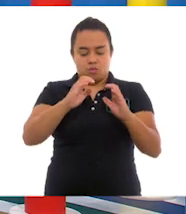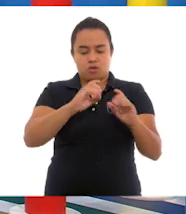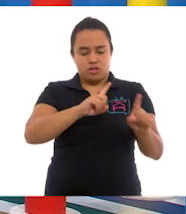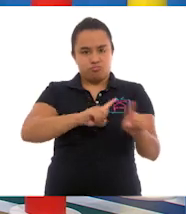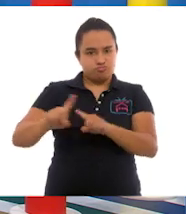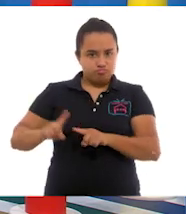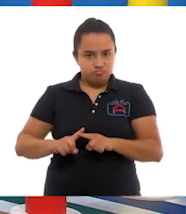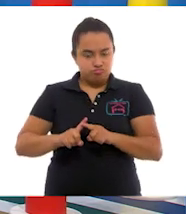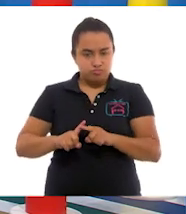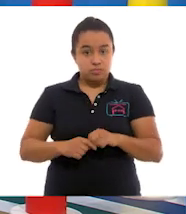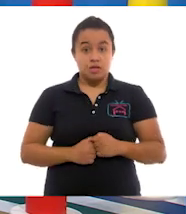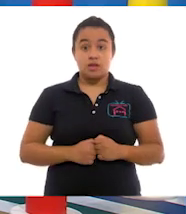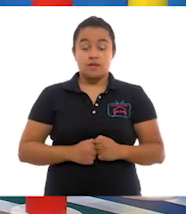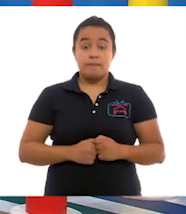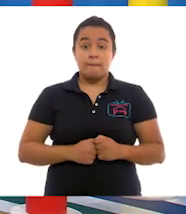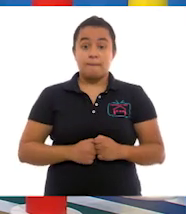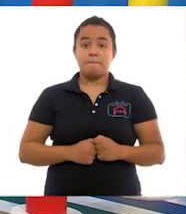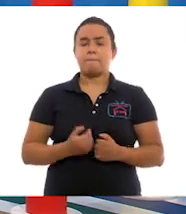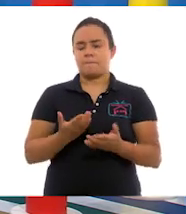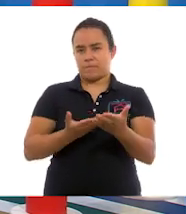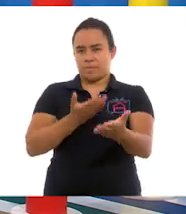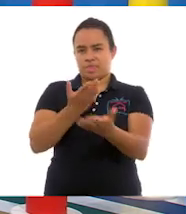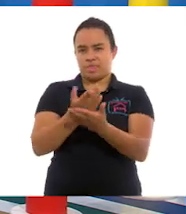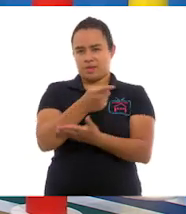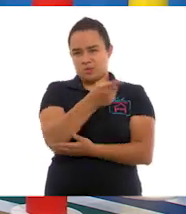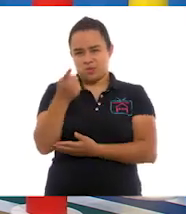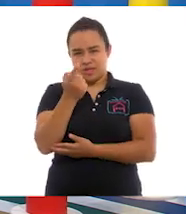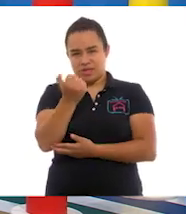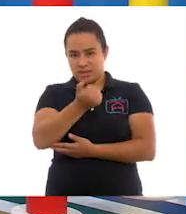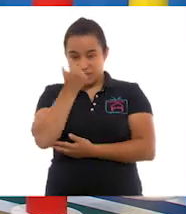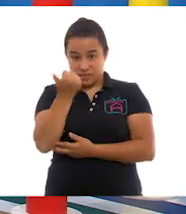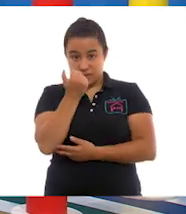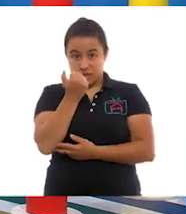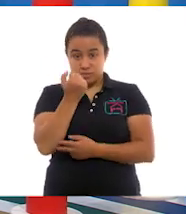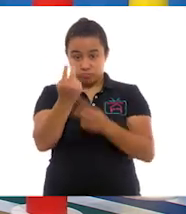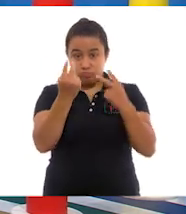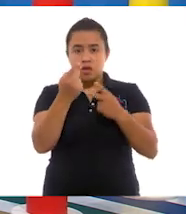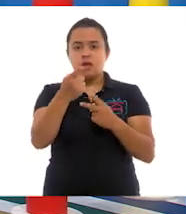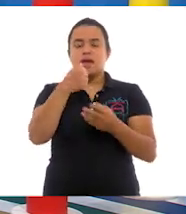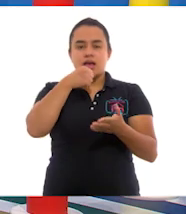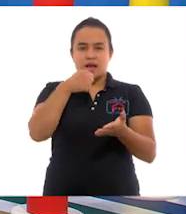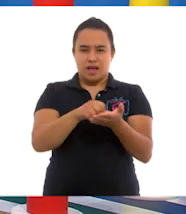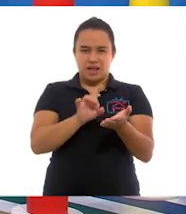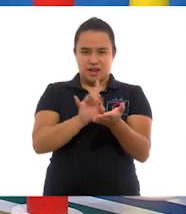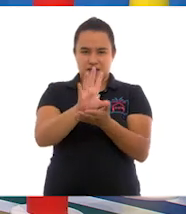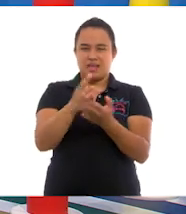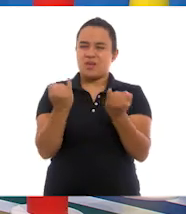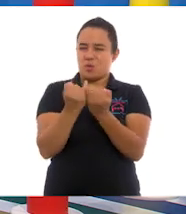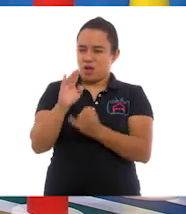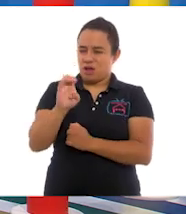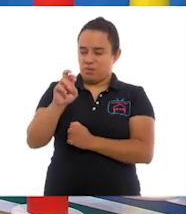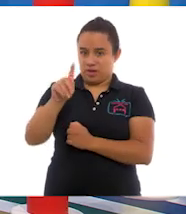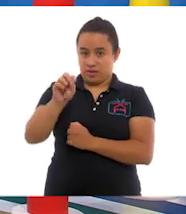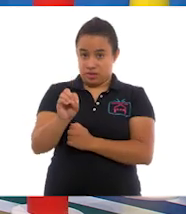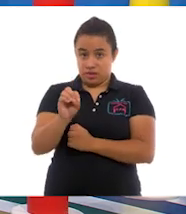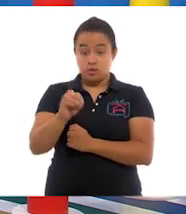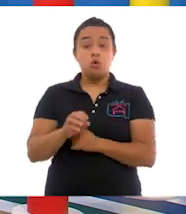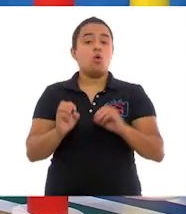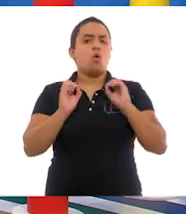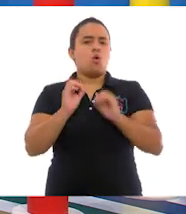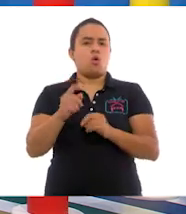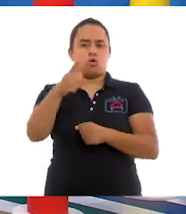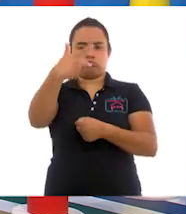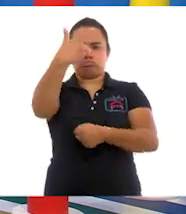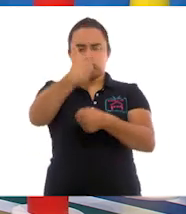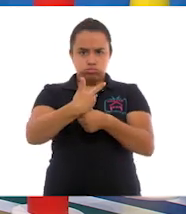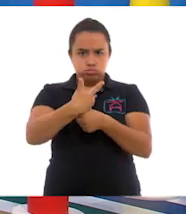¿Les parece si les pedimos a las alumnas y a los alumnos que nos hagan una carta como lo hizo Benito o bien grabar